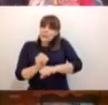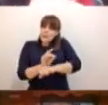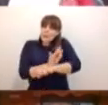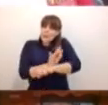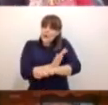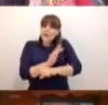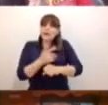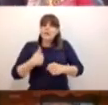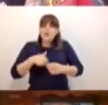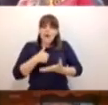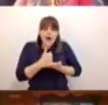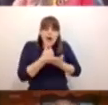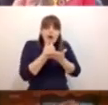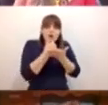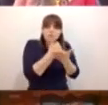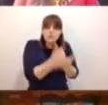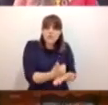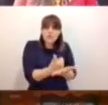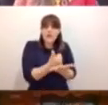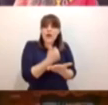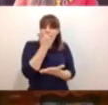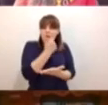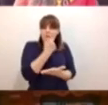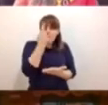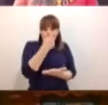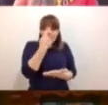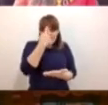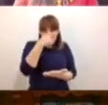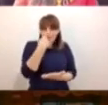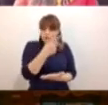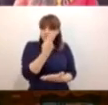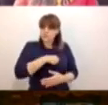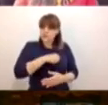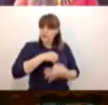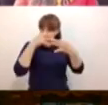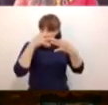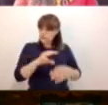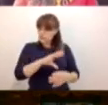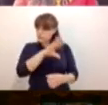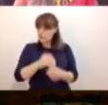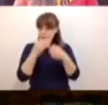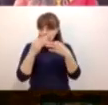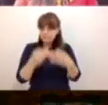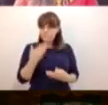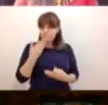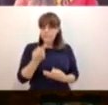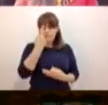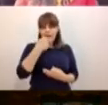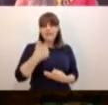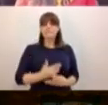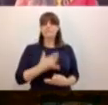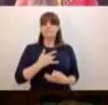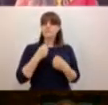iniciar el ciclo en una salud integral, seguros y con las herramientas que les permitan salir.